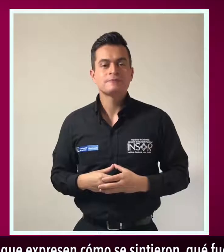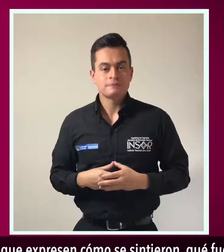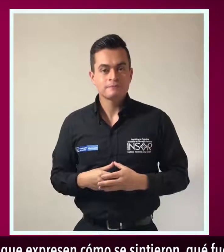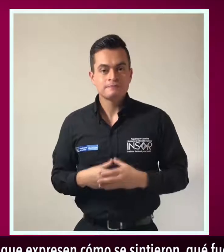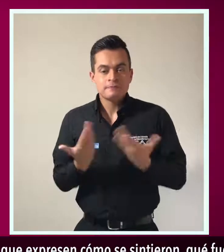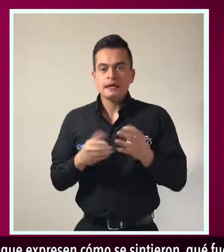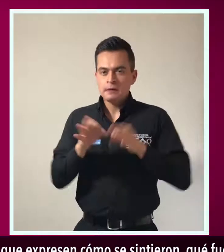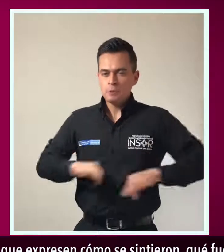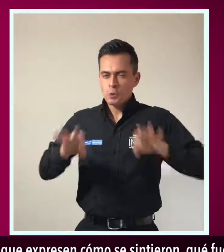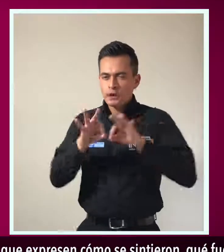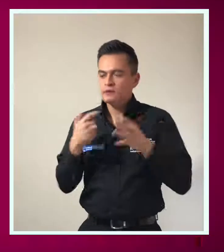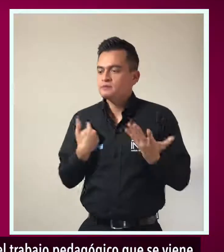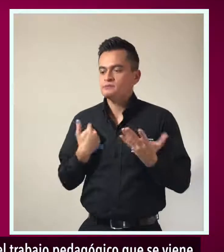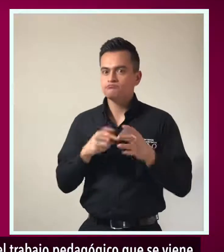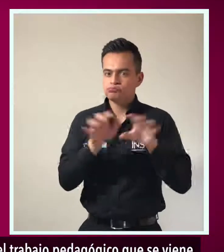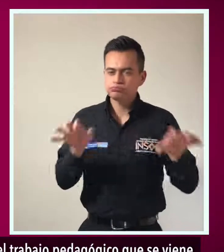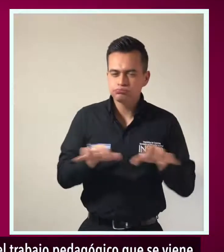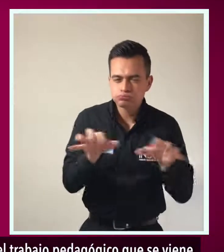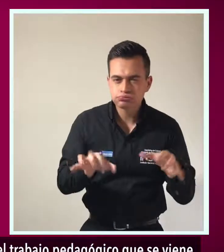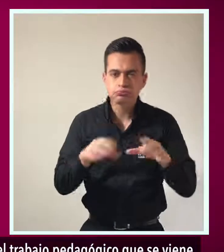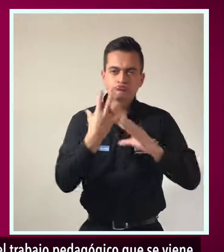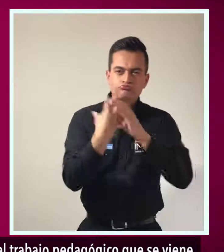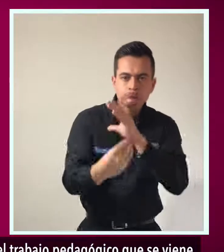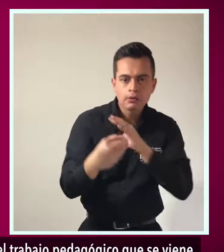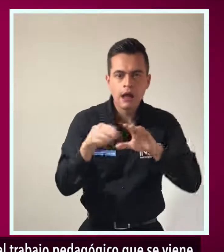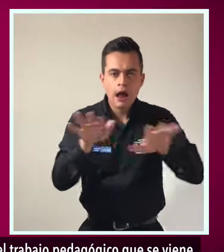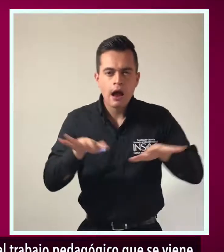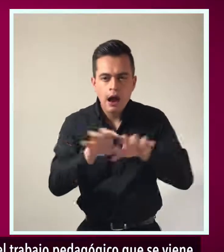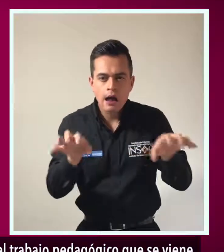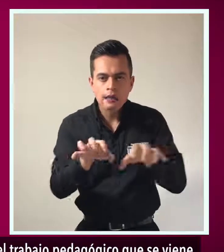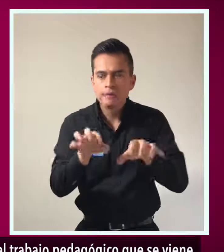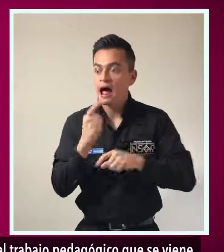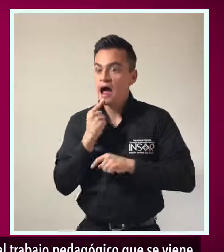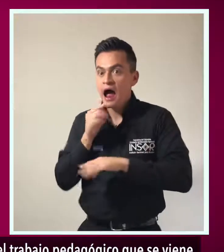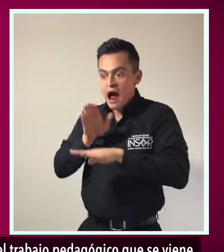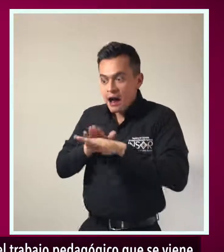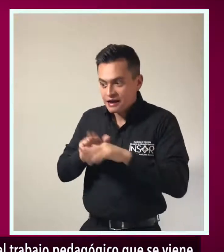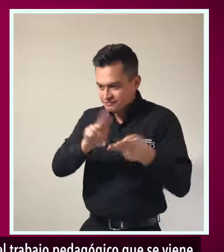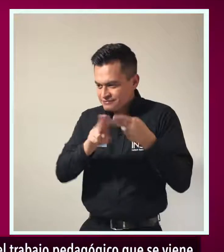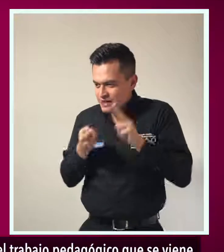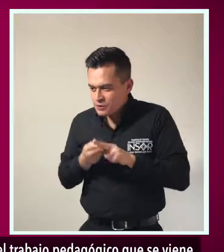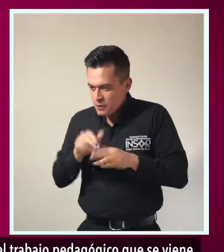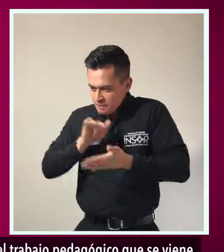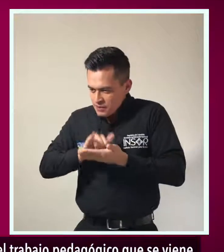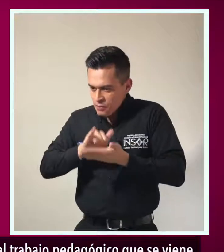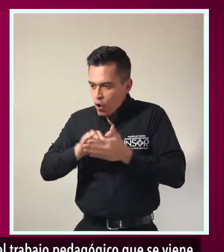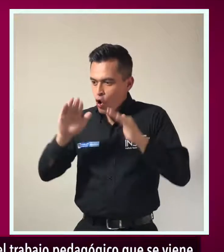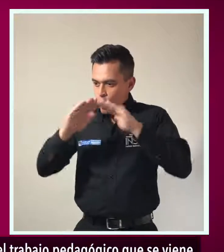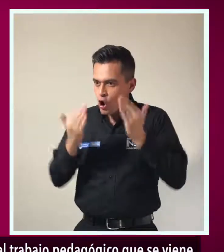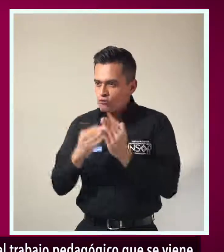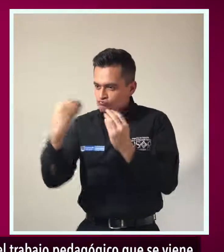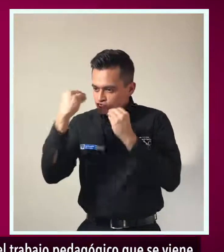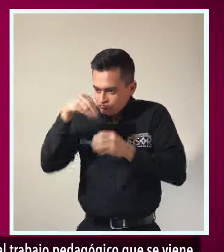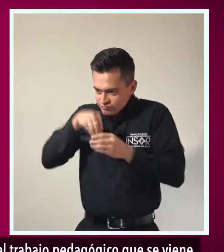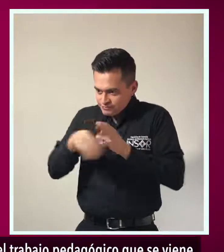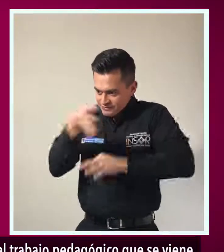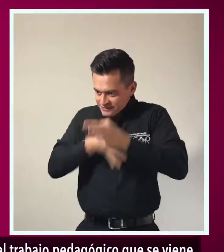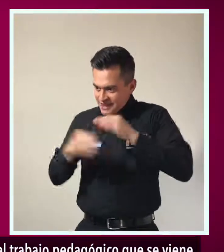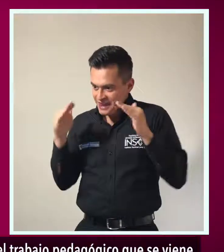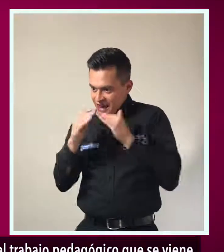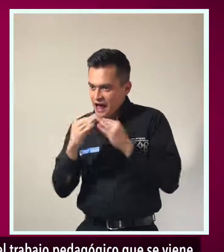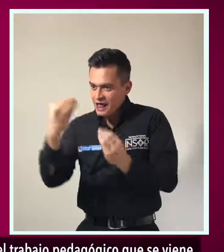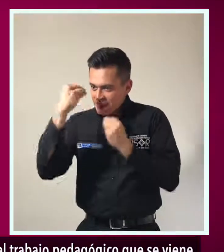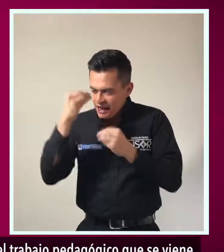en la medida de lo posible. Relacione las actividades de la salida con el trabajo pedagógico que se viene realizando en el marco de la